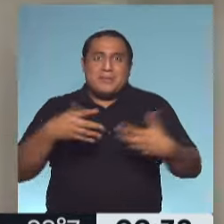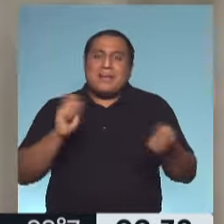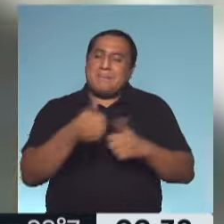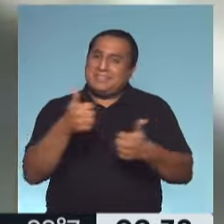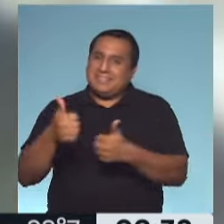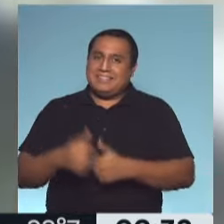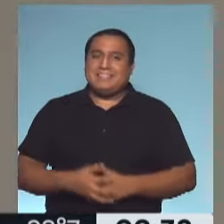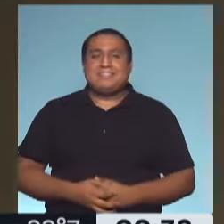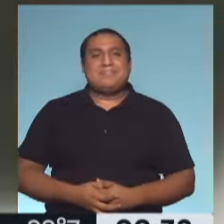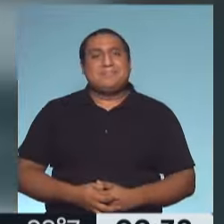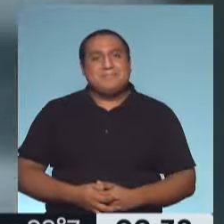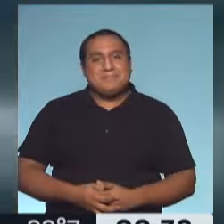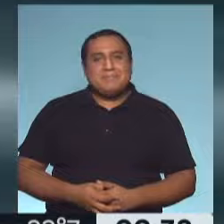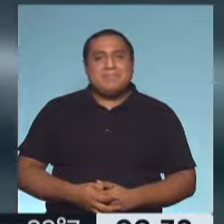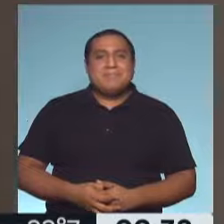transforma.